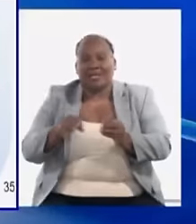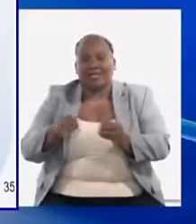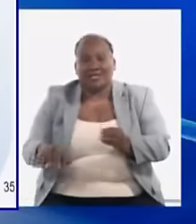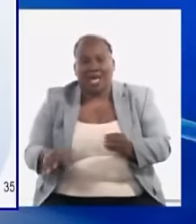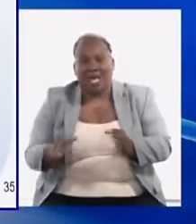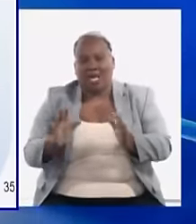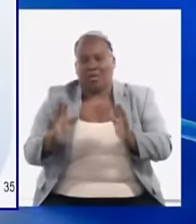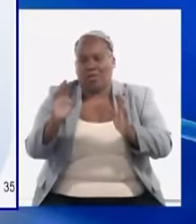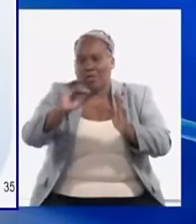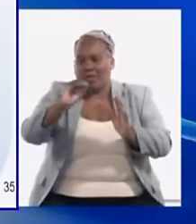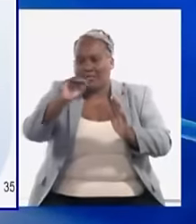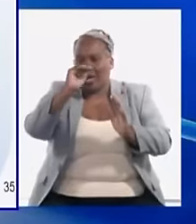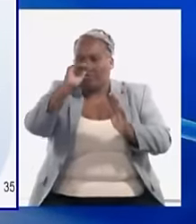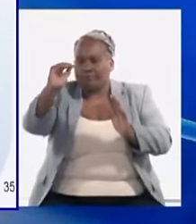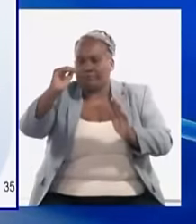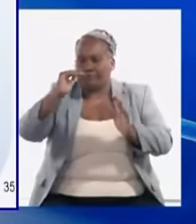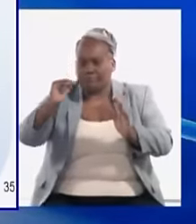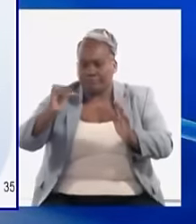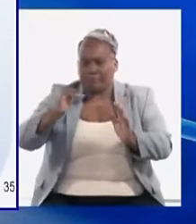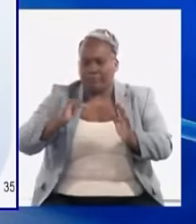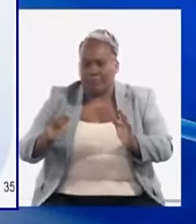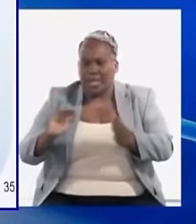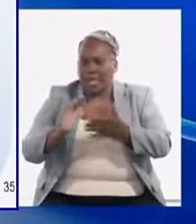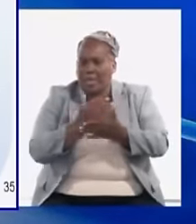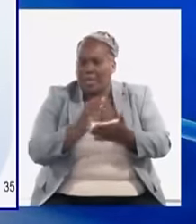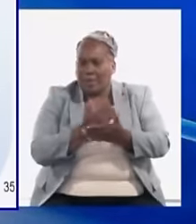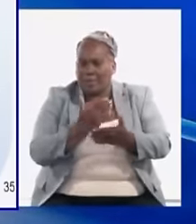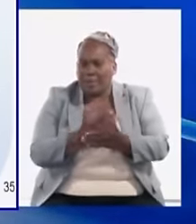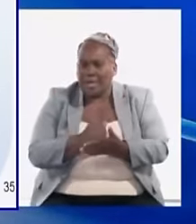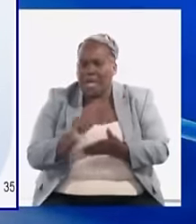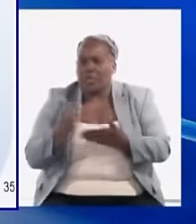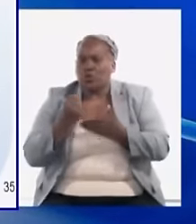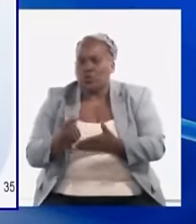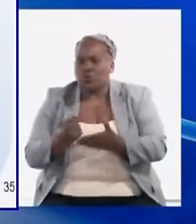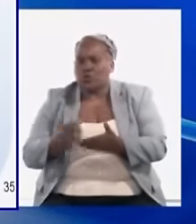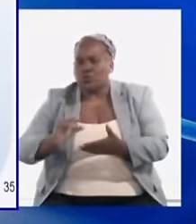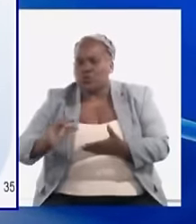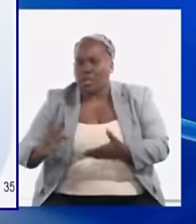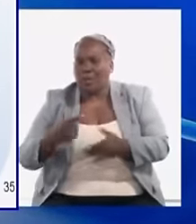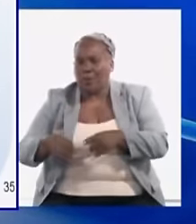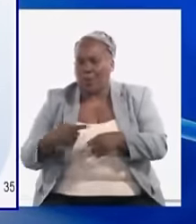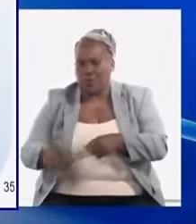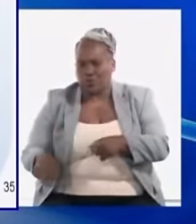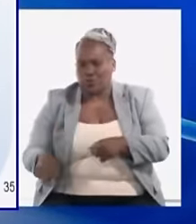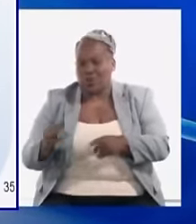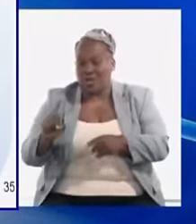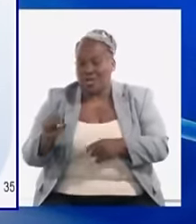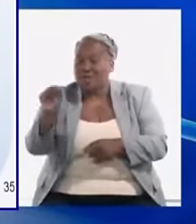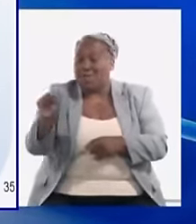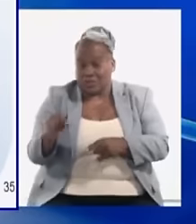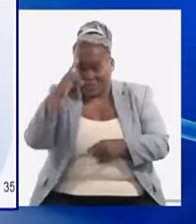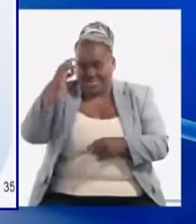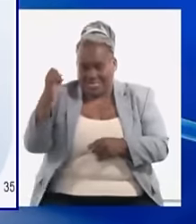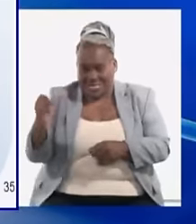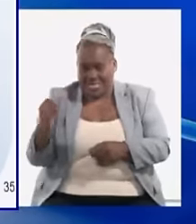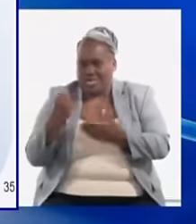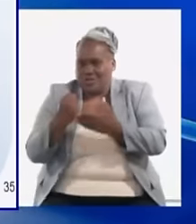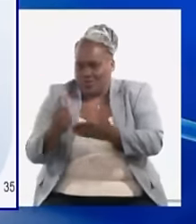eliminando gradualmente el subsidio a las cosas a los productos y dejarlo en las personas hoy